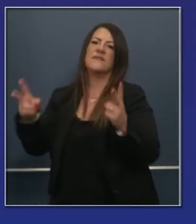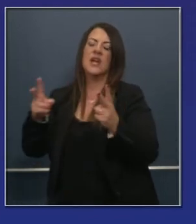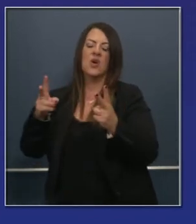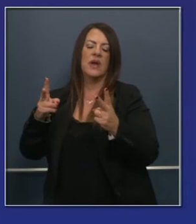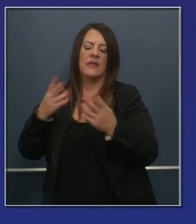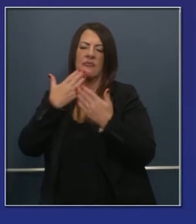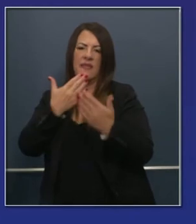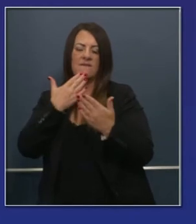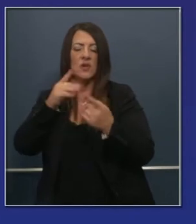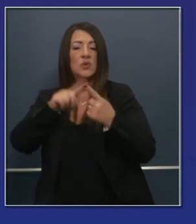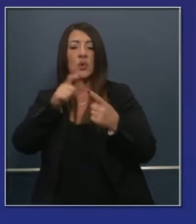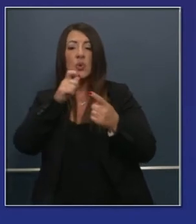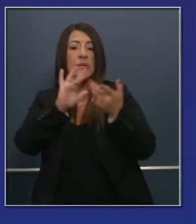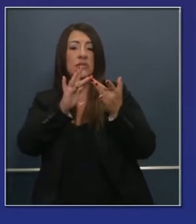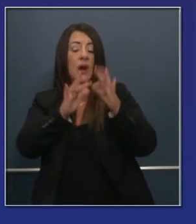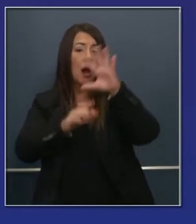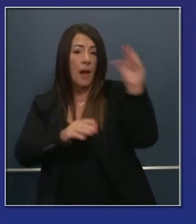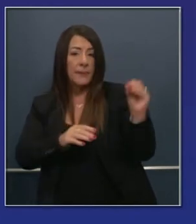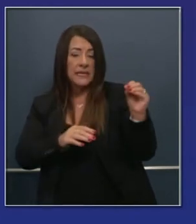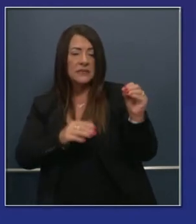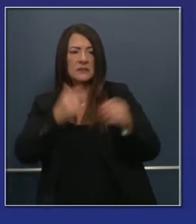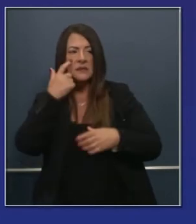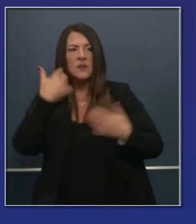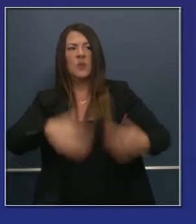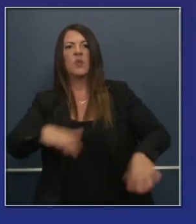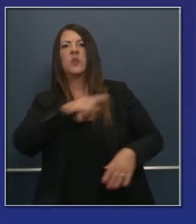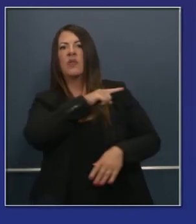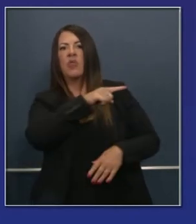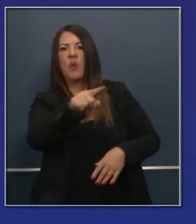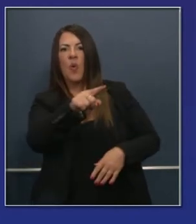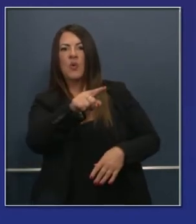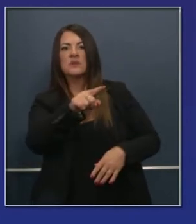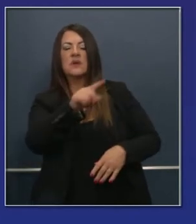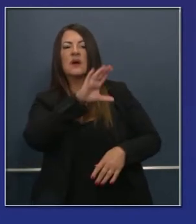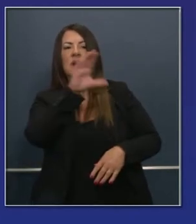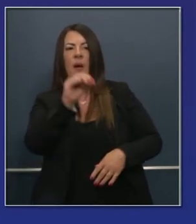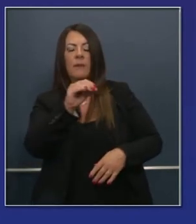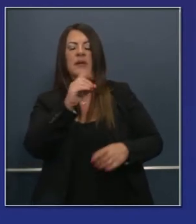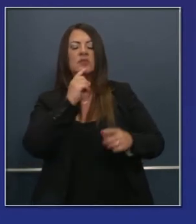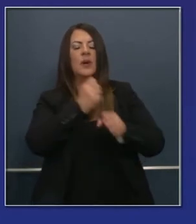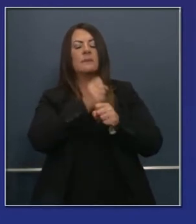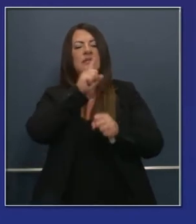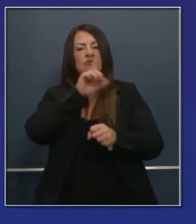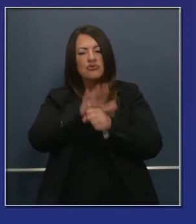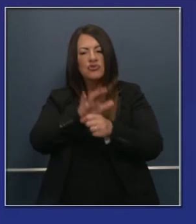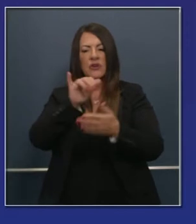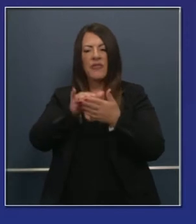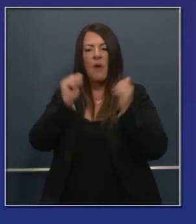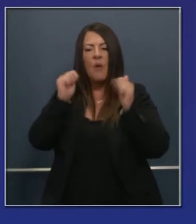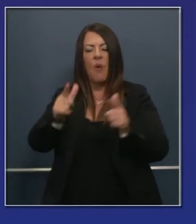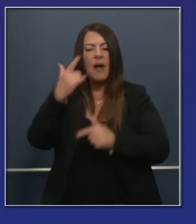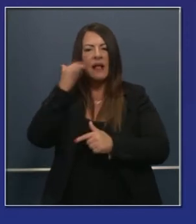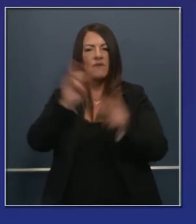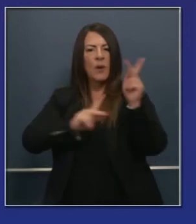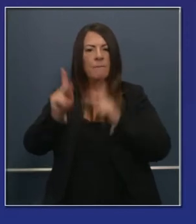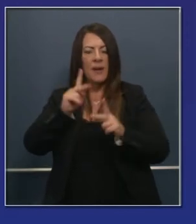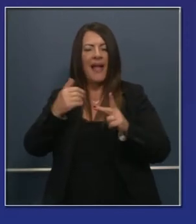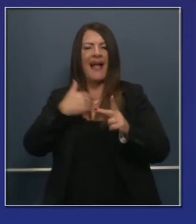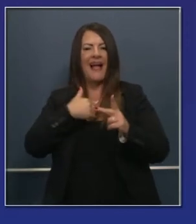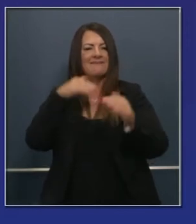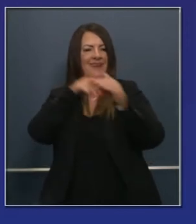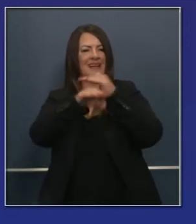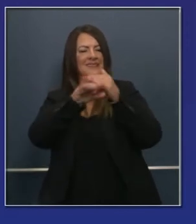ayuda, o mejor dicho, agradece a los proveedores de servicios de Internet en el estado para ayudar a conectar a todos los